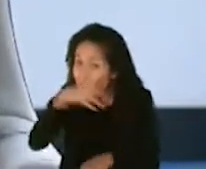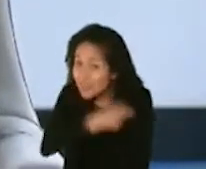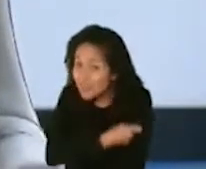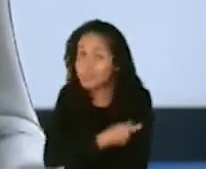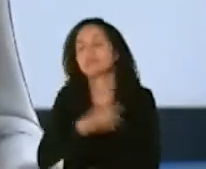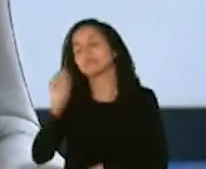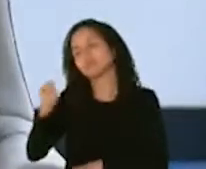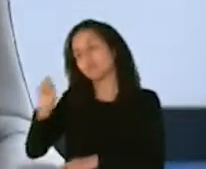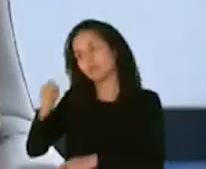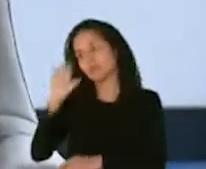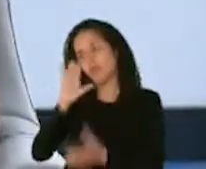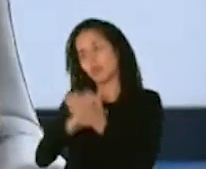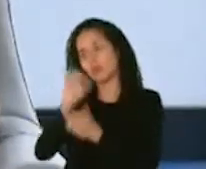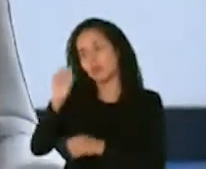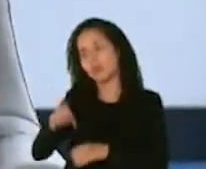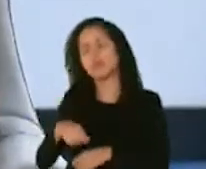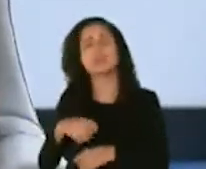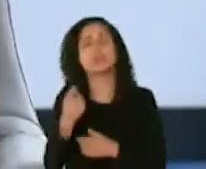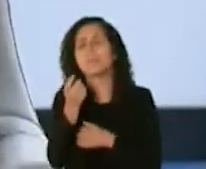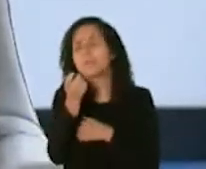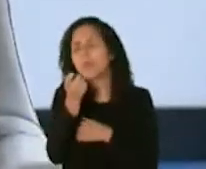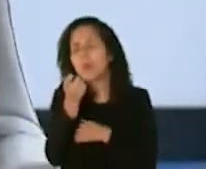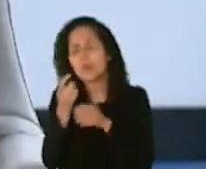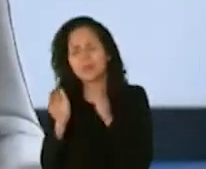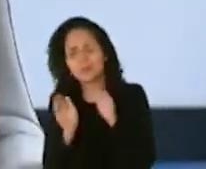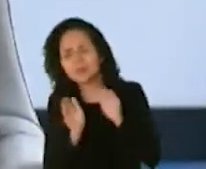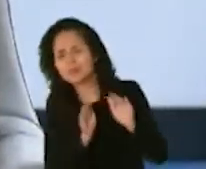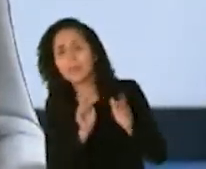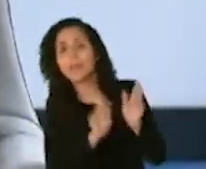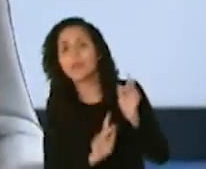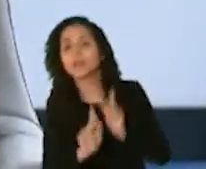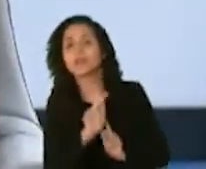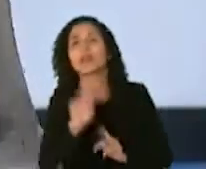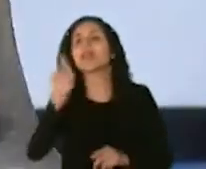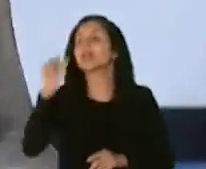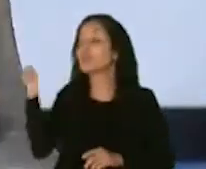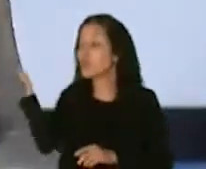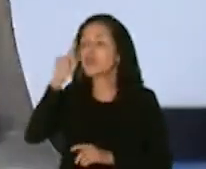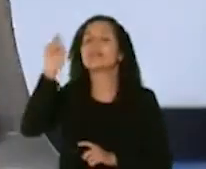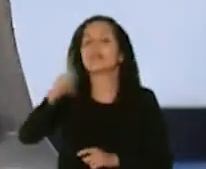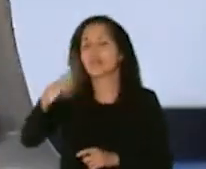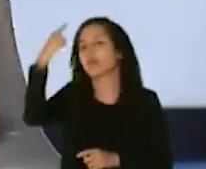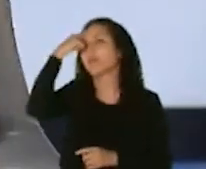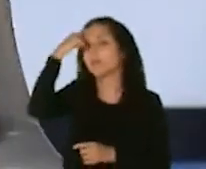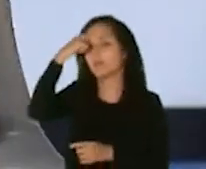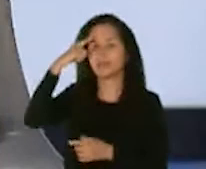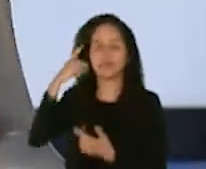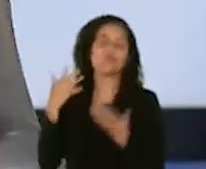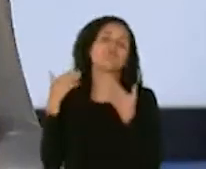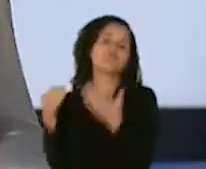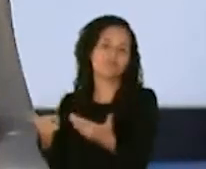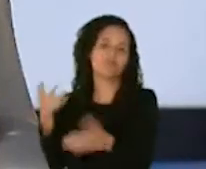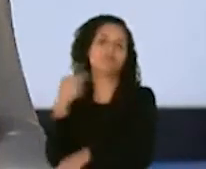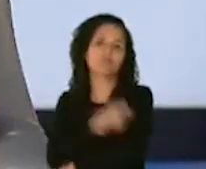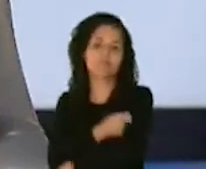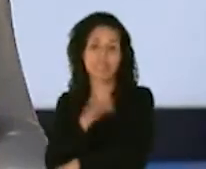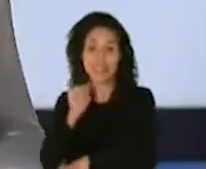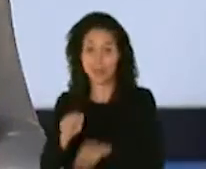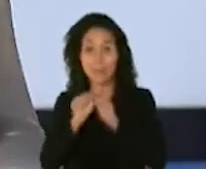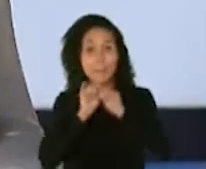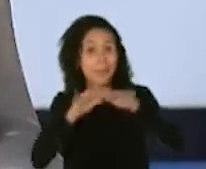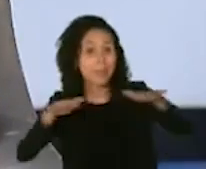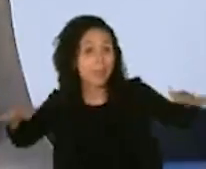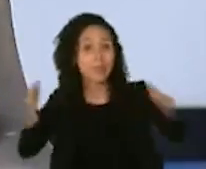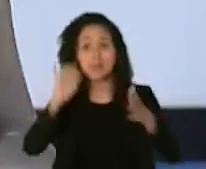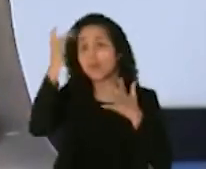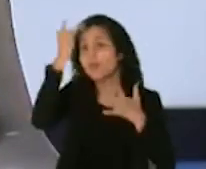yo creo que todo el mundo con bien pocas excepciones debe de considerar vacunarse esto es una pandemia esto es una enfermedad terrible